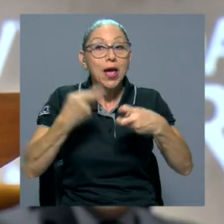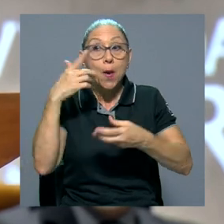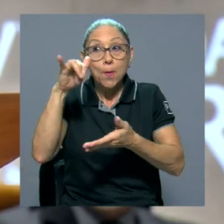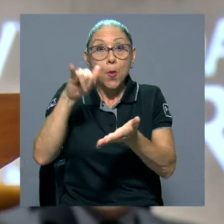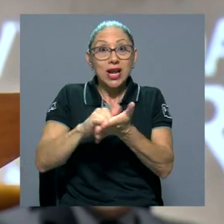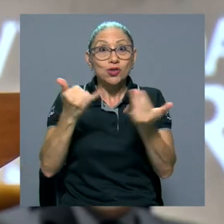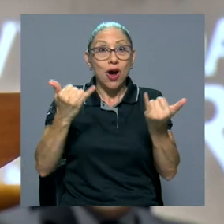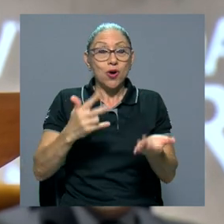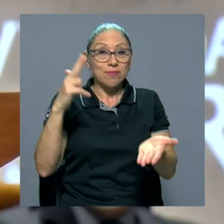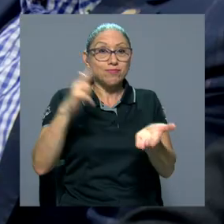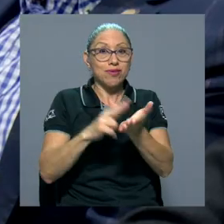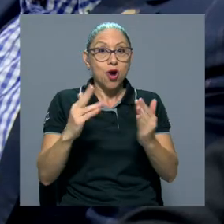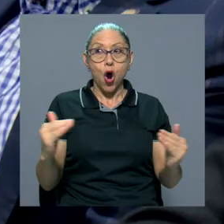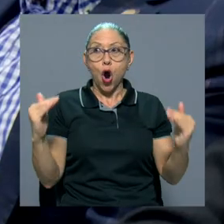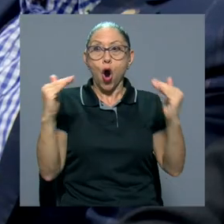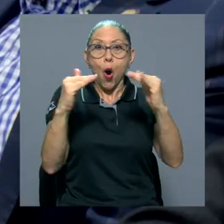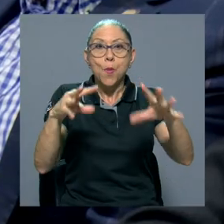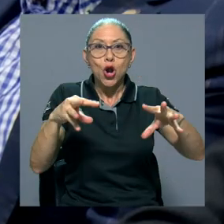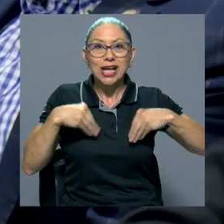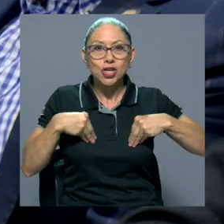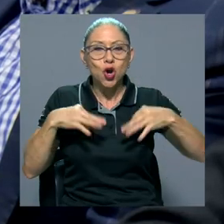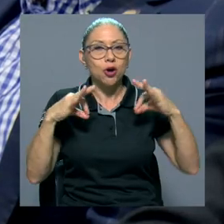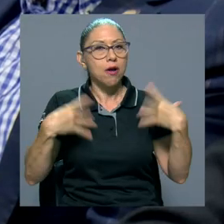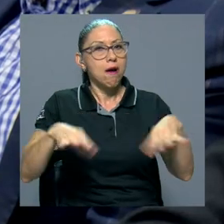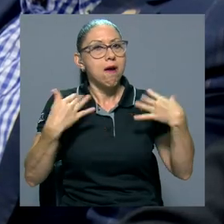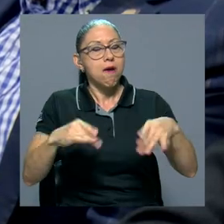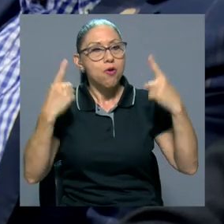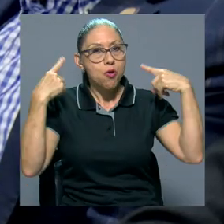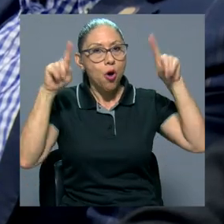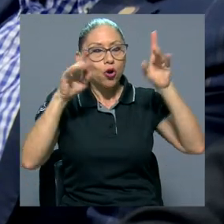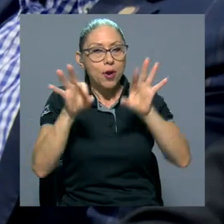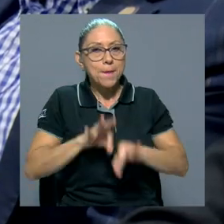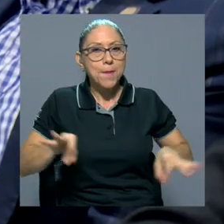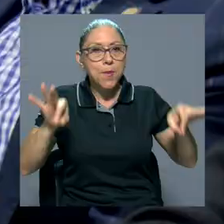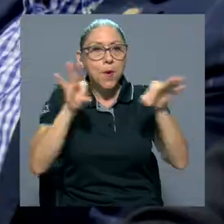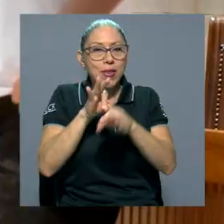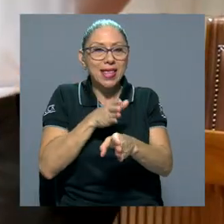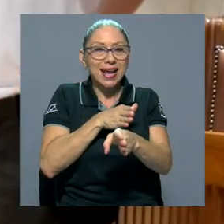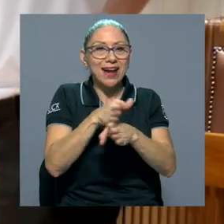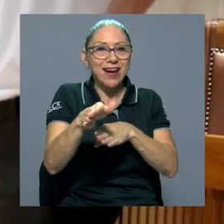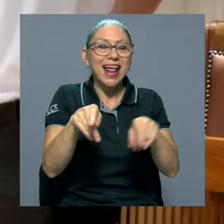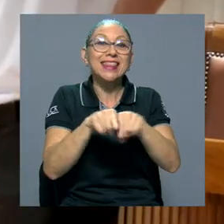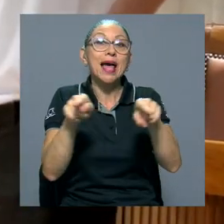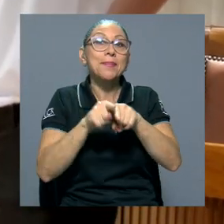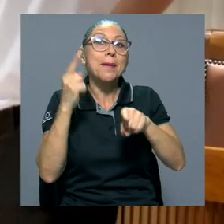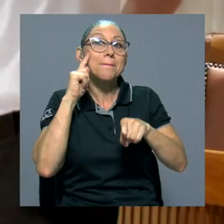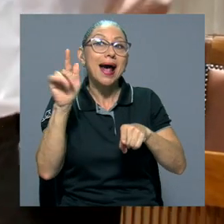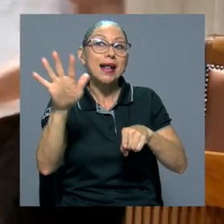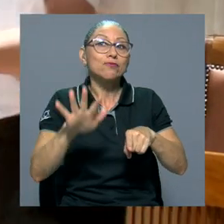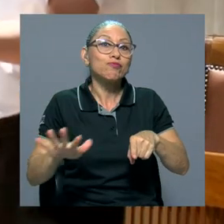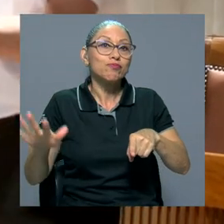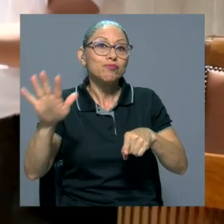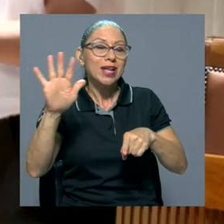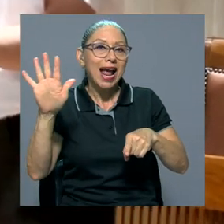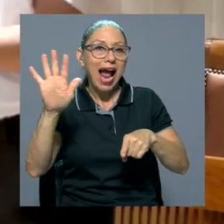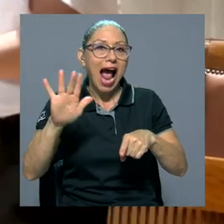homologación alcanzada resulta ser un logro tan importante para la carrera y la región caribeña.